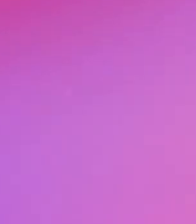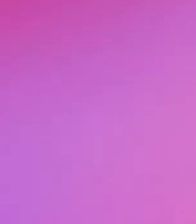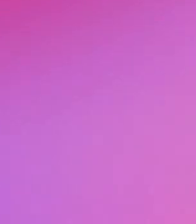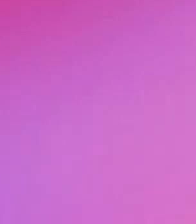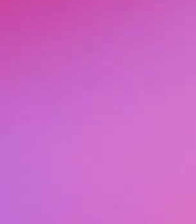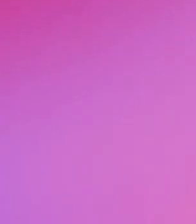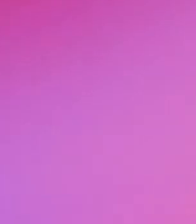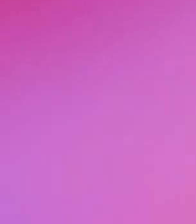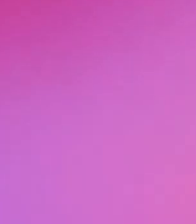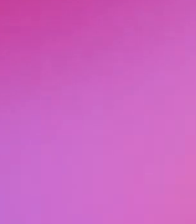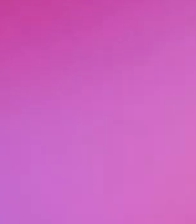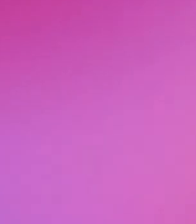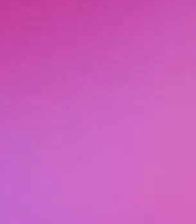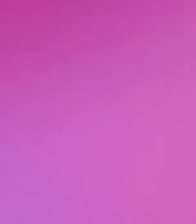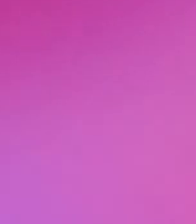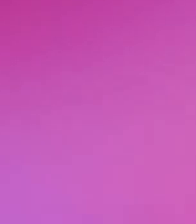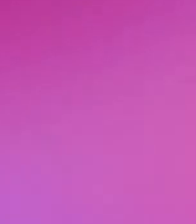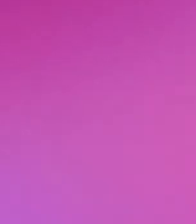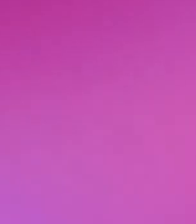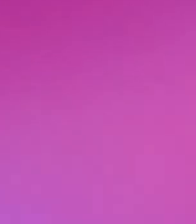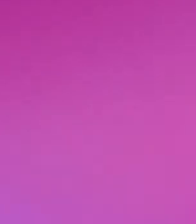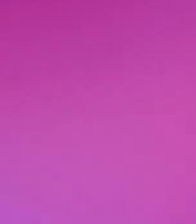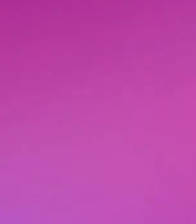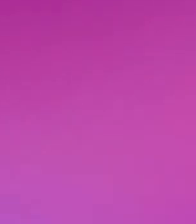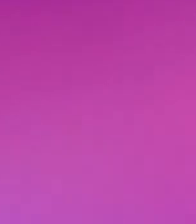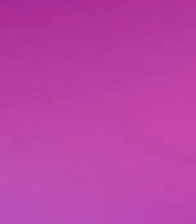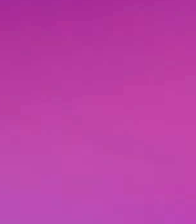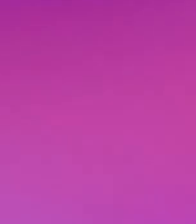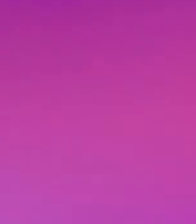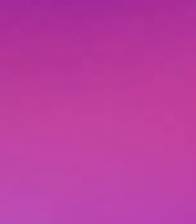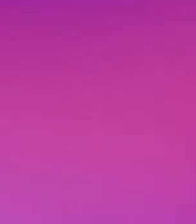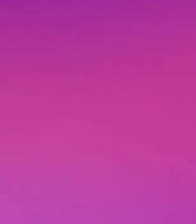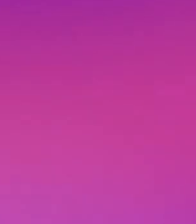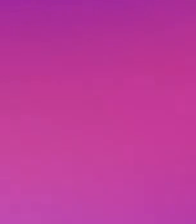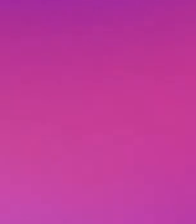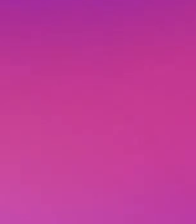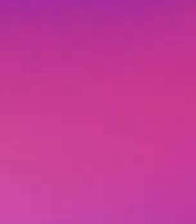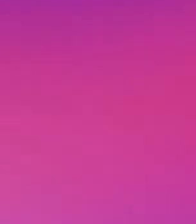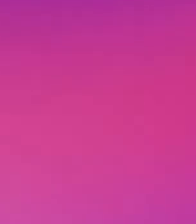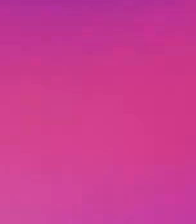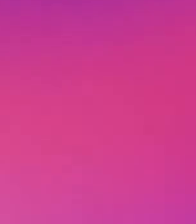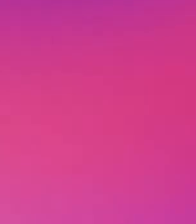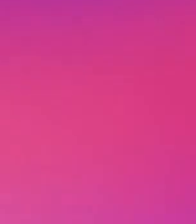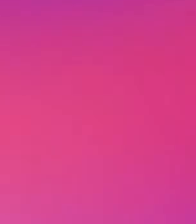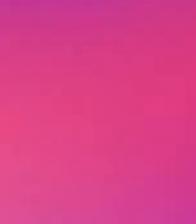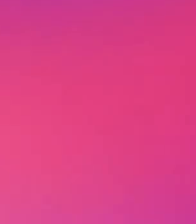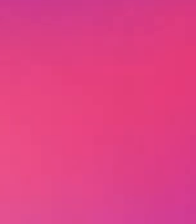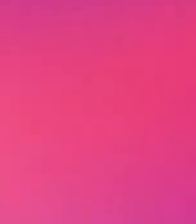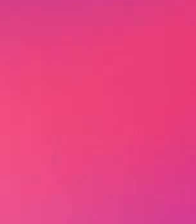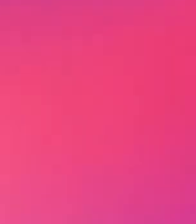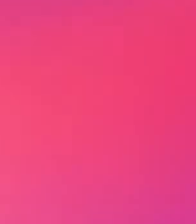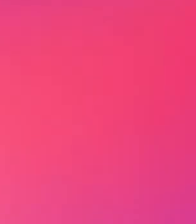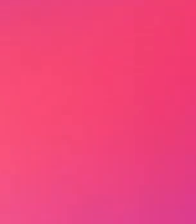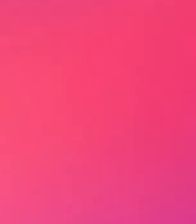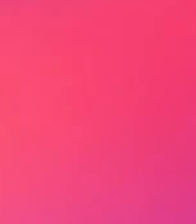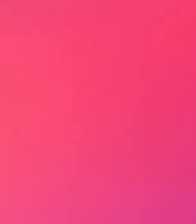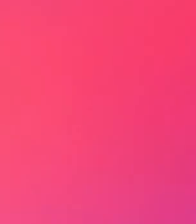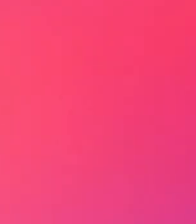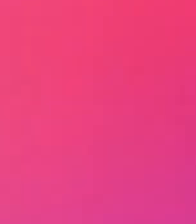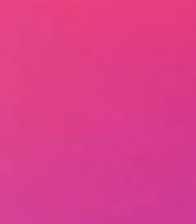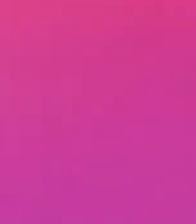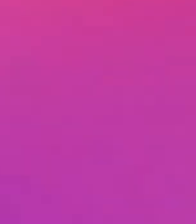libros de texto en versión digital, recuerda que los puedes encontrar en la página conaliteg.cep.gov